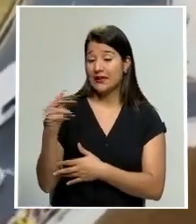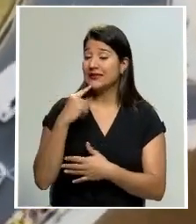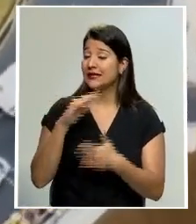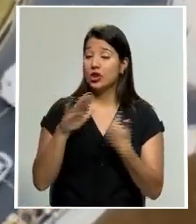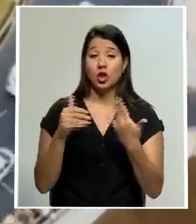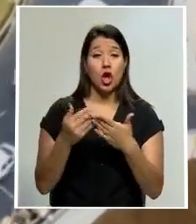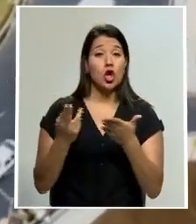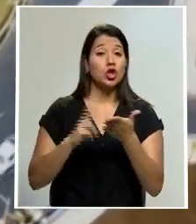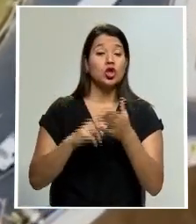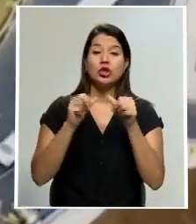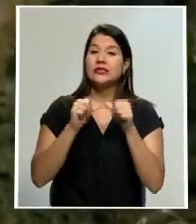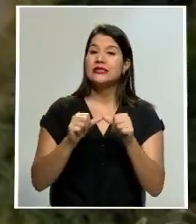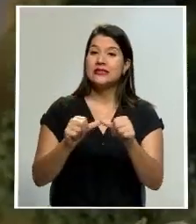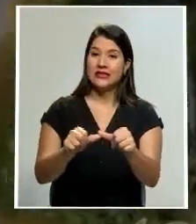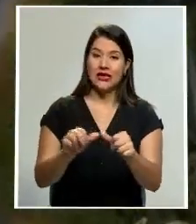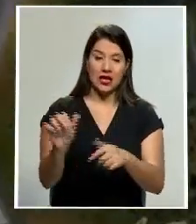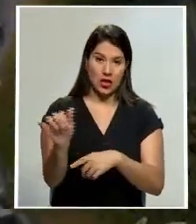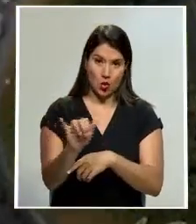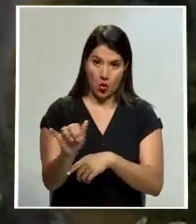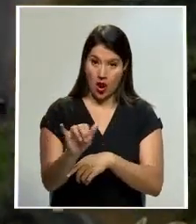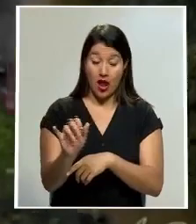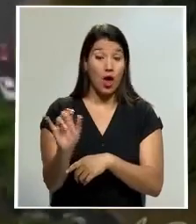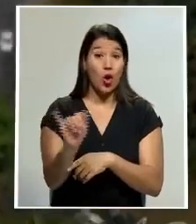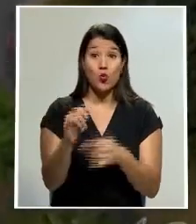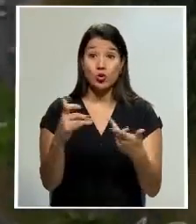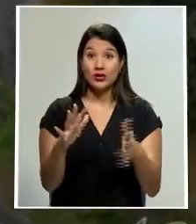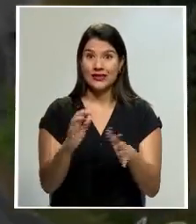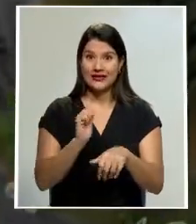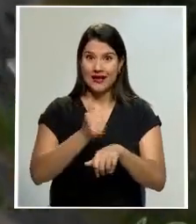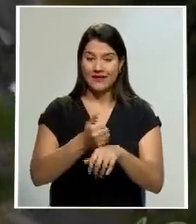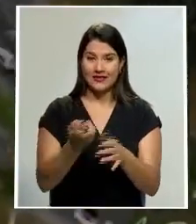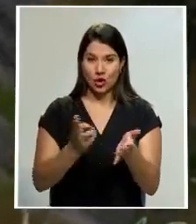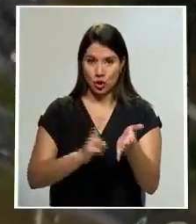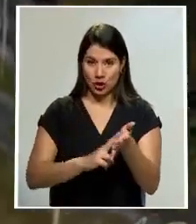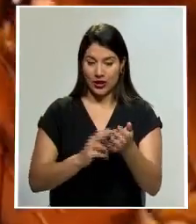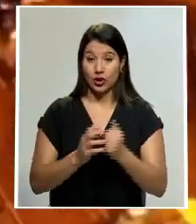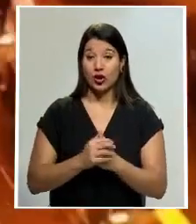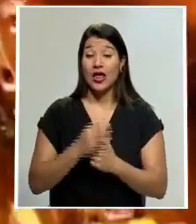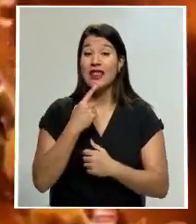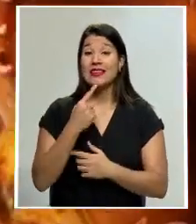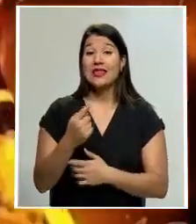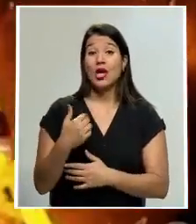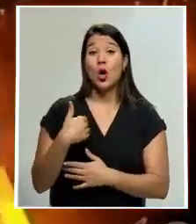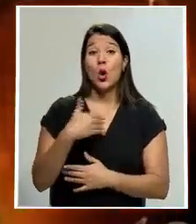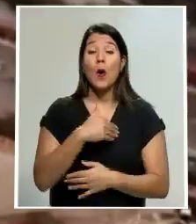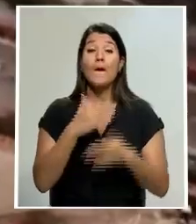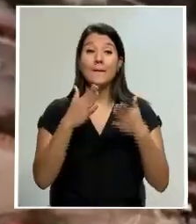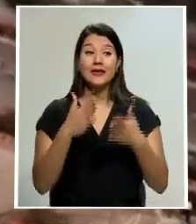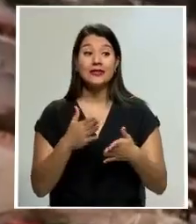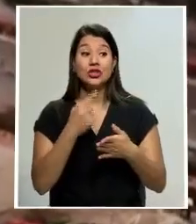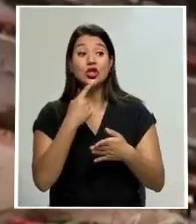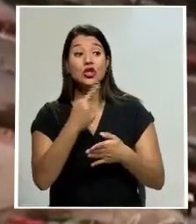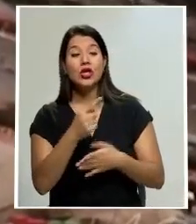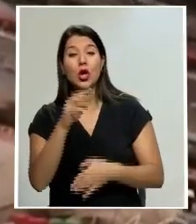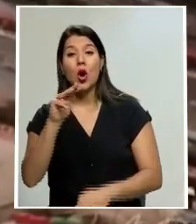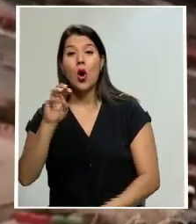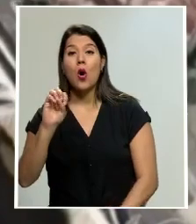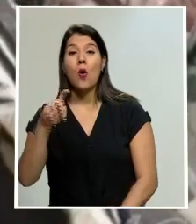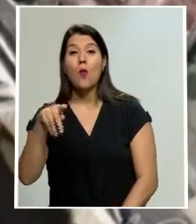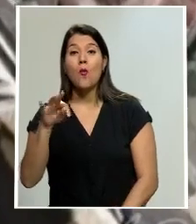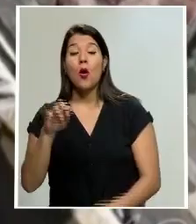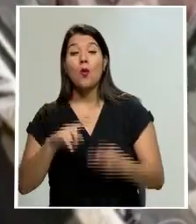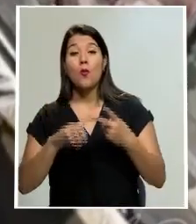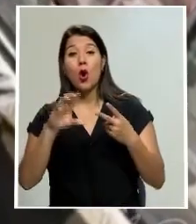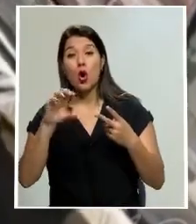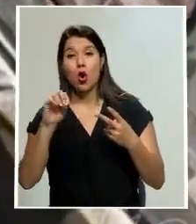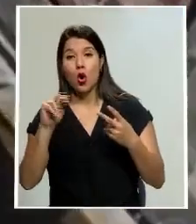continuarán el curso establecido en los contratos respectivos. El jerarca emitió instrucciones al personal del MOP y CONAVI de atender sus